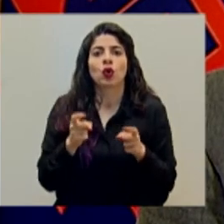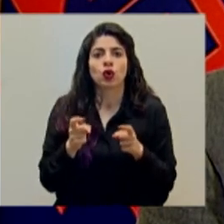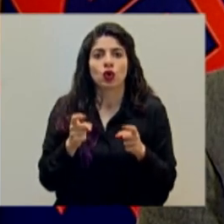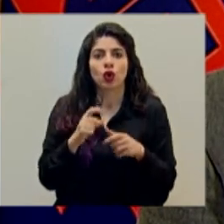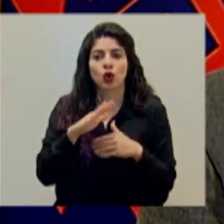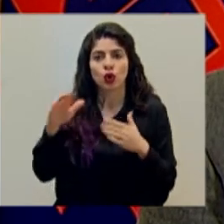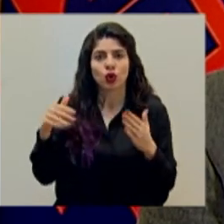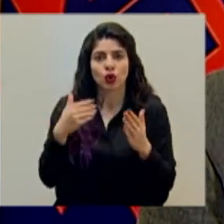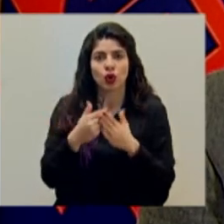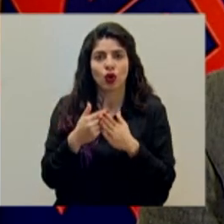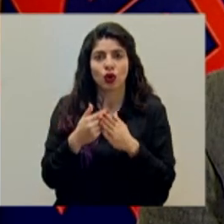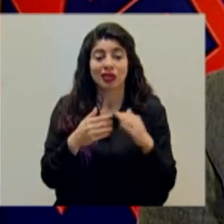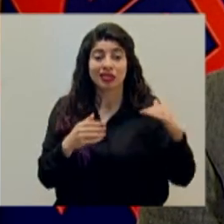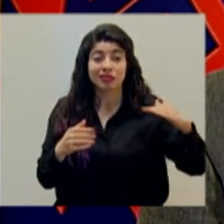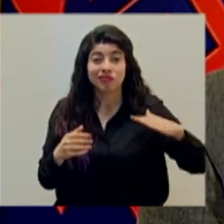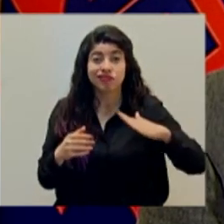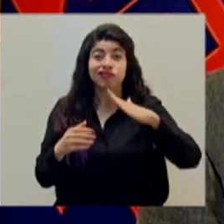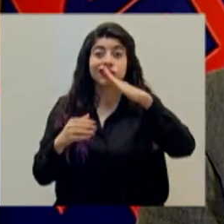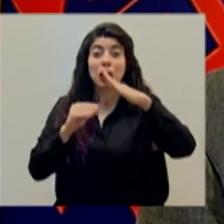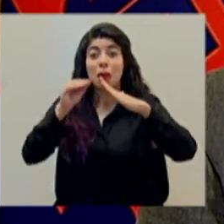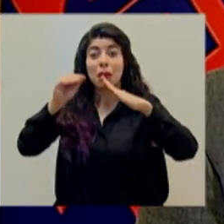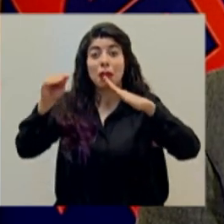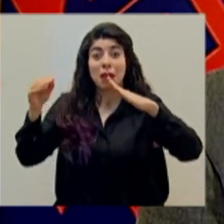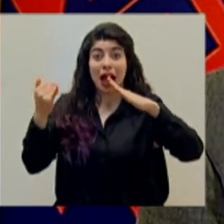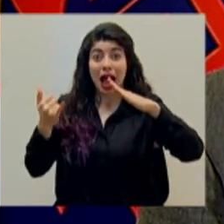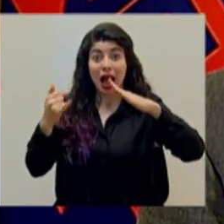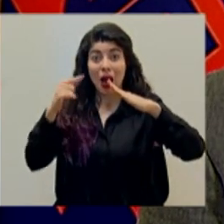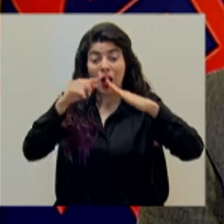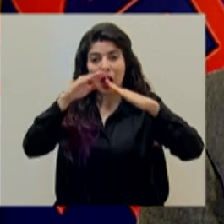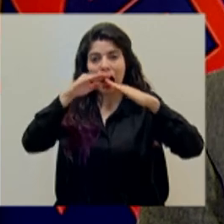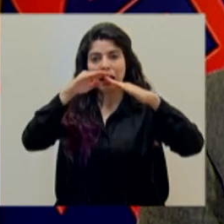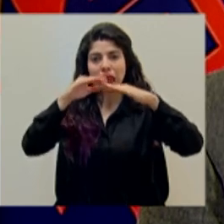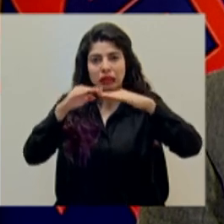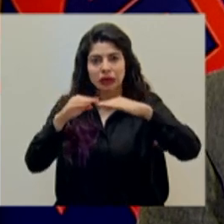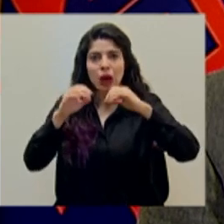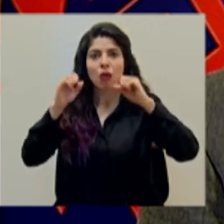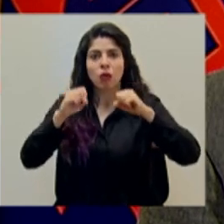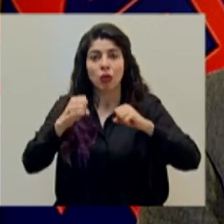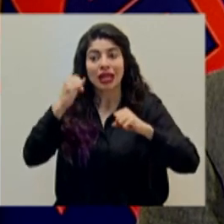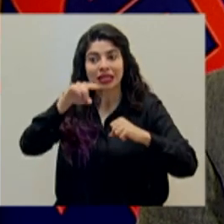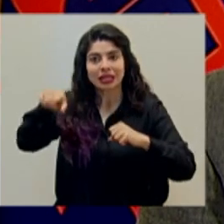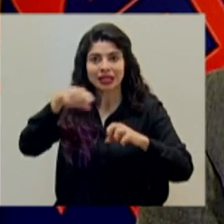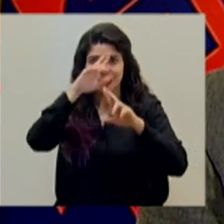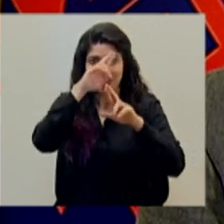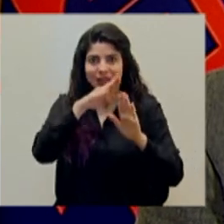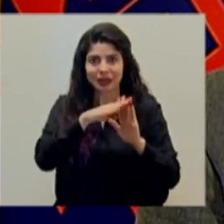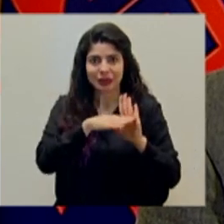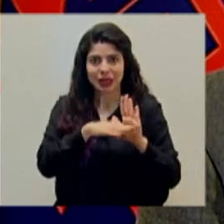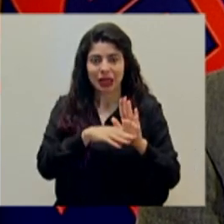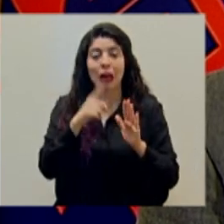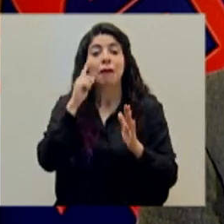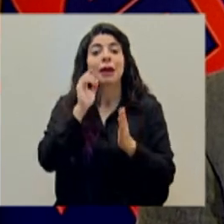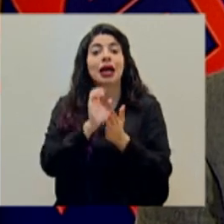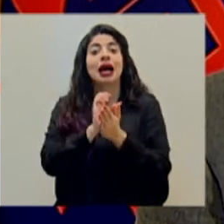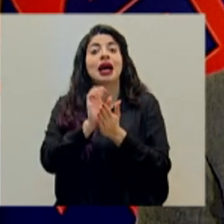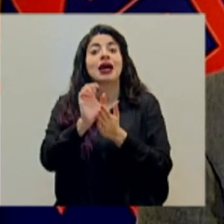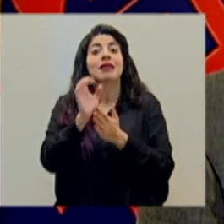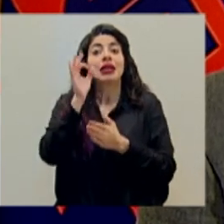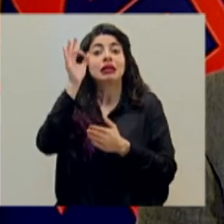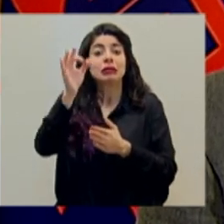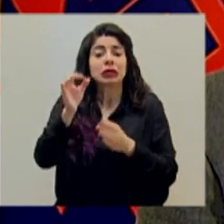colectiva la curva de contagios que hoy en día tenemos y evitar una consecuencia realmente